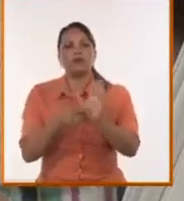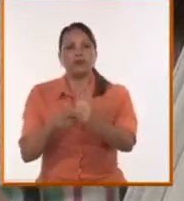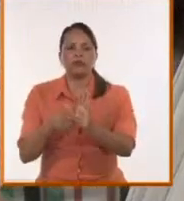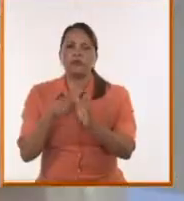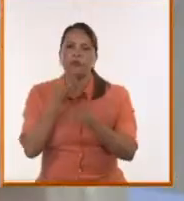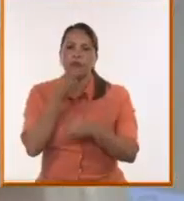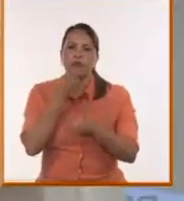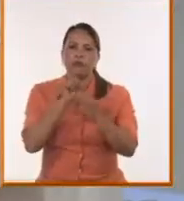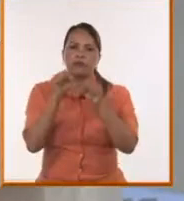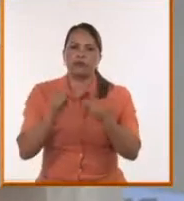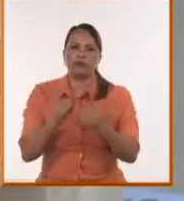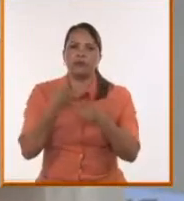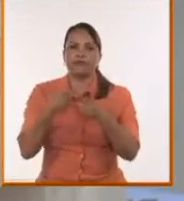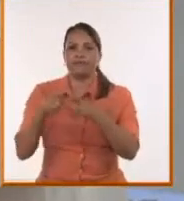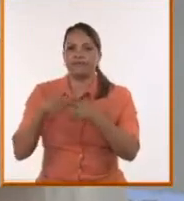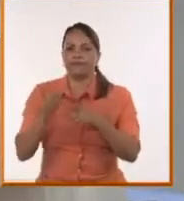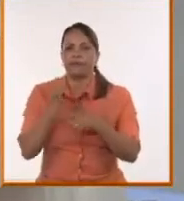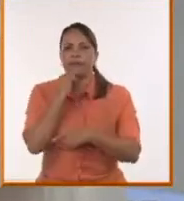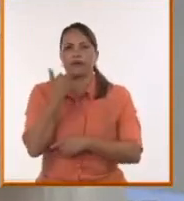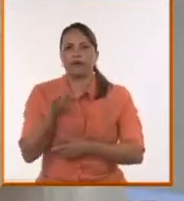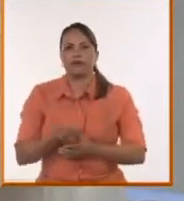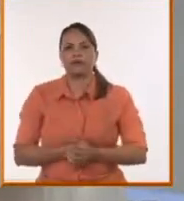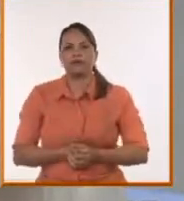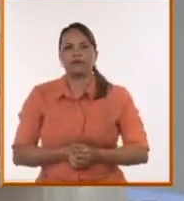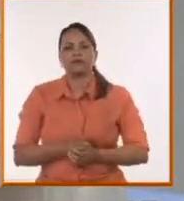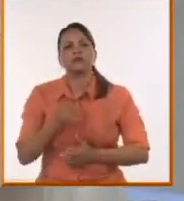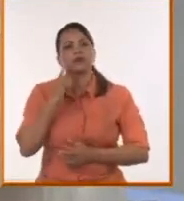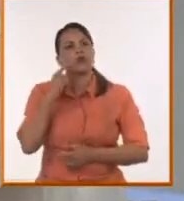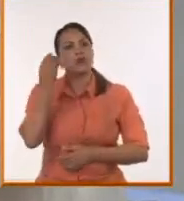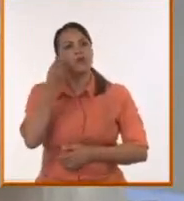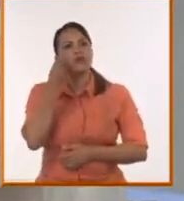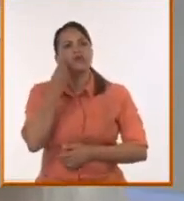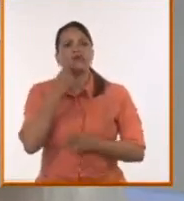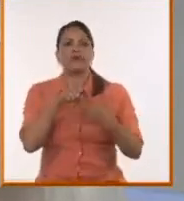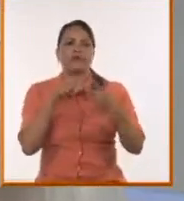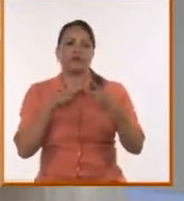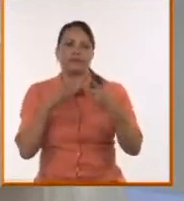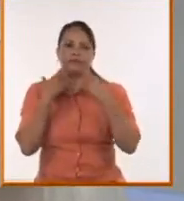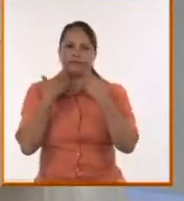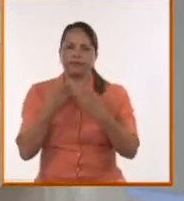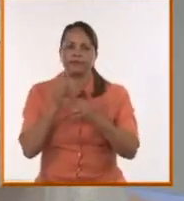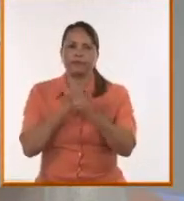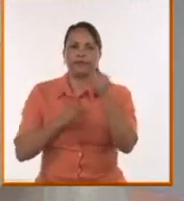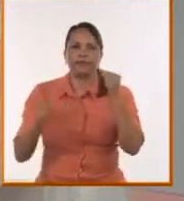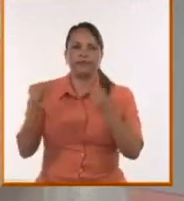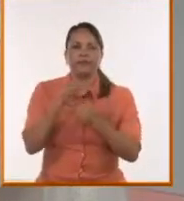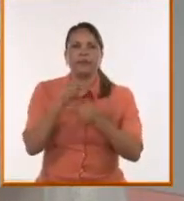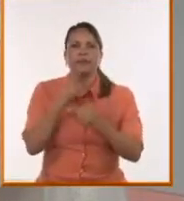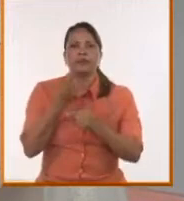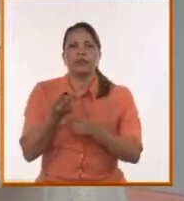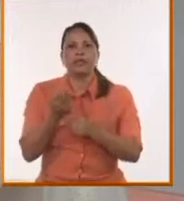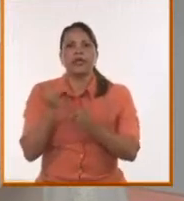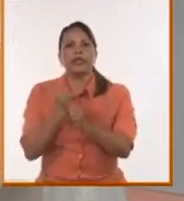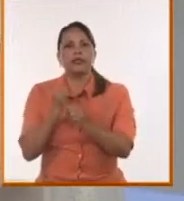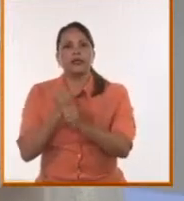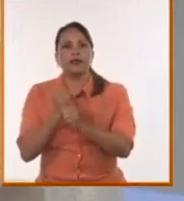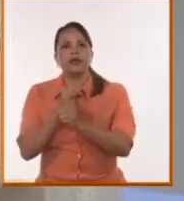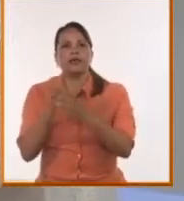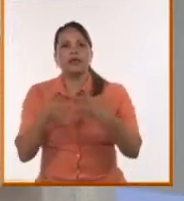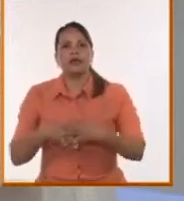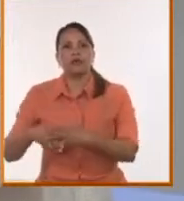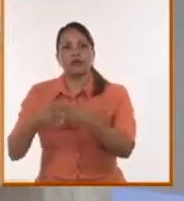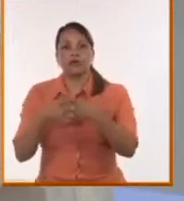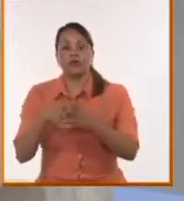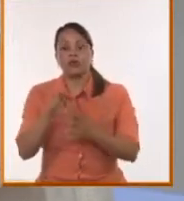particular? Mira, Randy, yo creo que topaste dos temas que son fundamentales y que van íntimamente conectados. Es decir, el rol de los Estados Unidos sobre el continente a 200